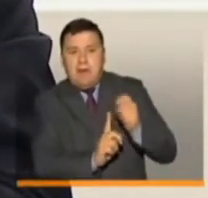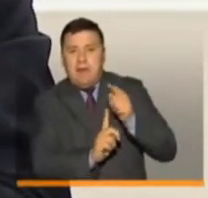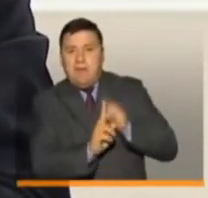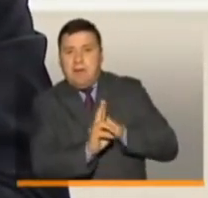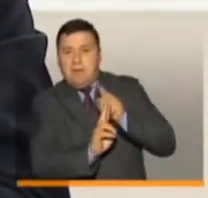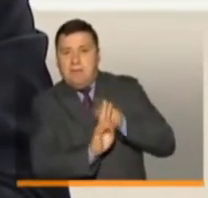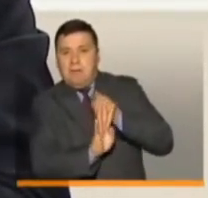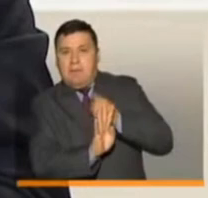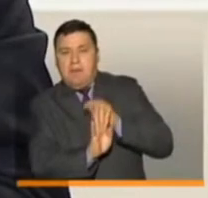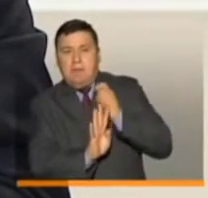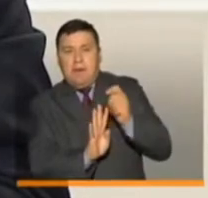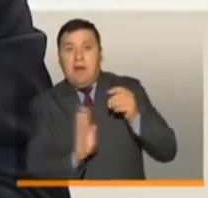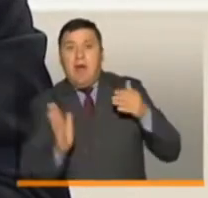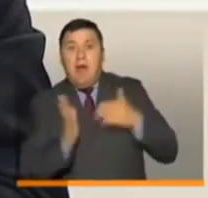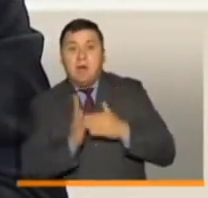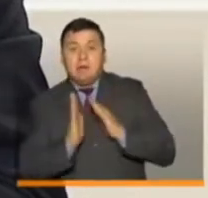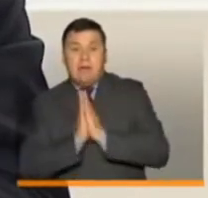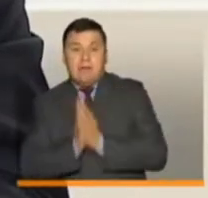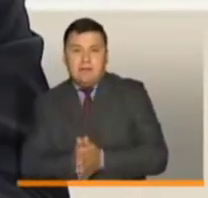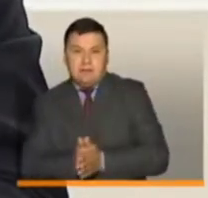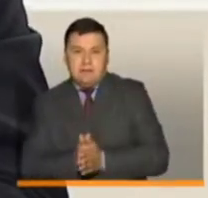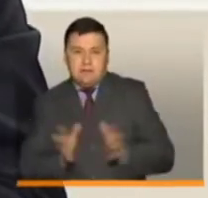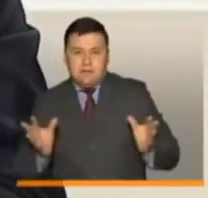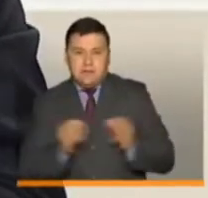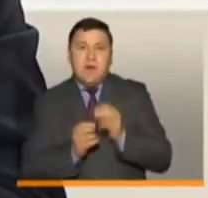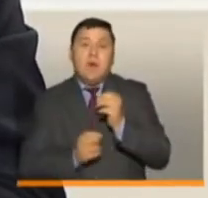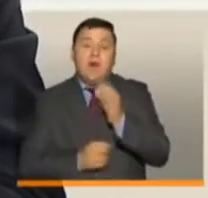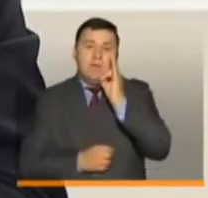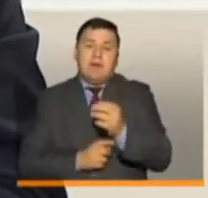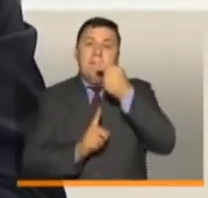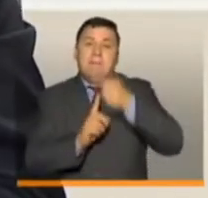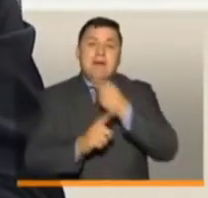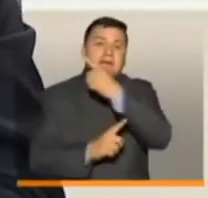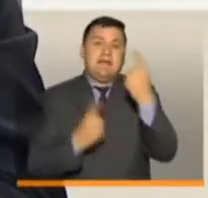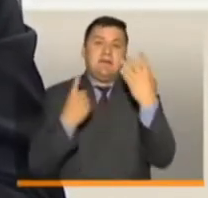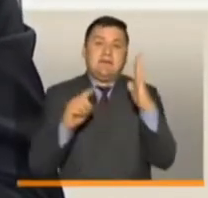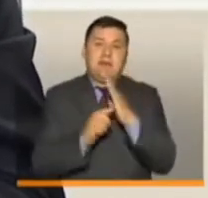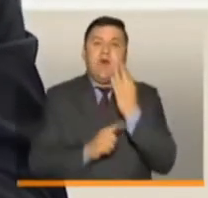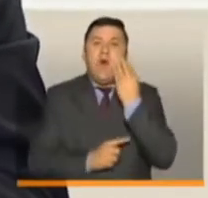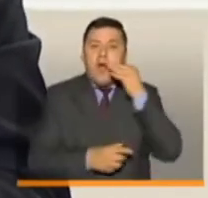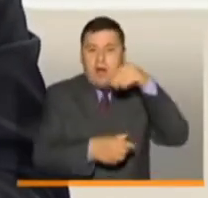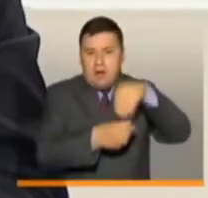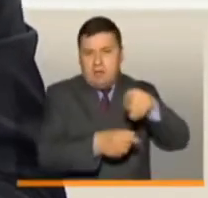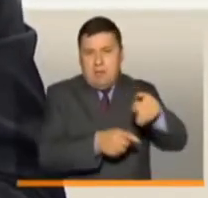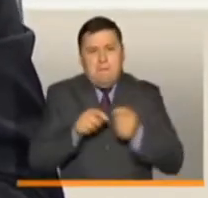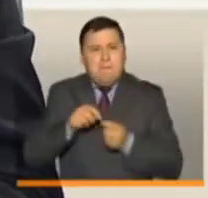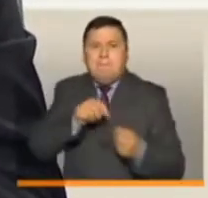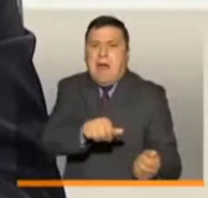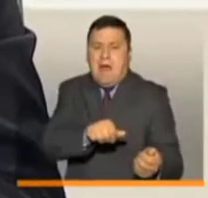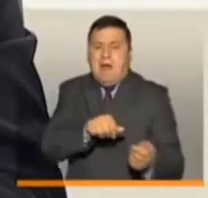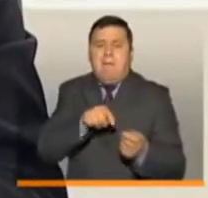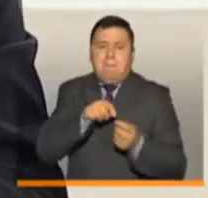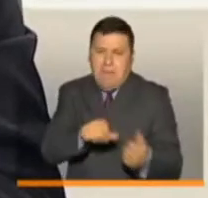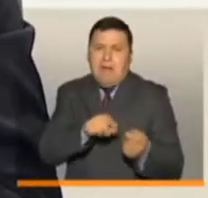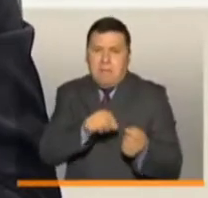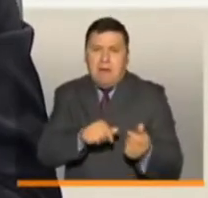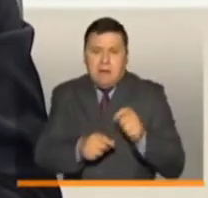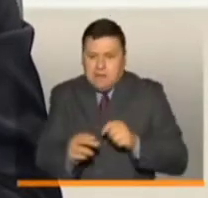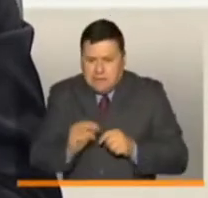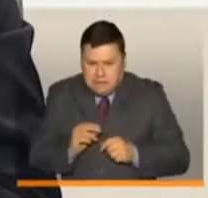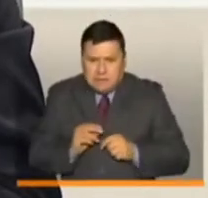restan de aquí a fin de año recibirán 160.000 pesos esos hogares, no sólo para que se mantengan, para que puedan